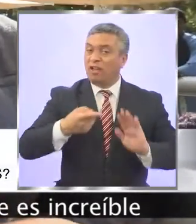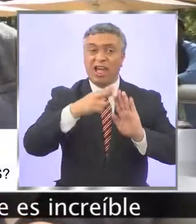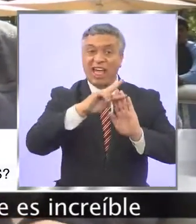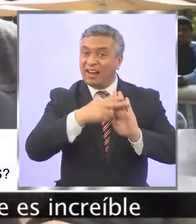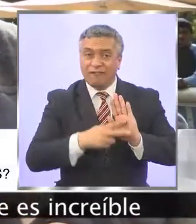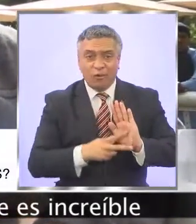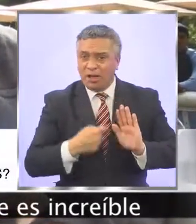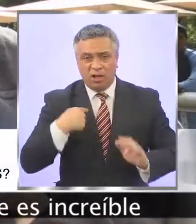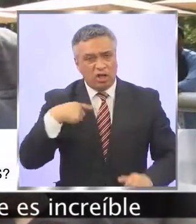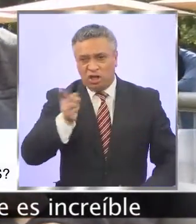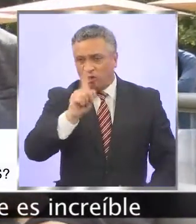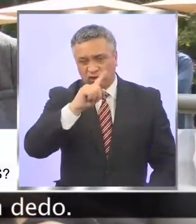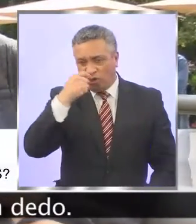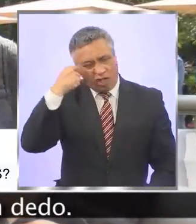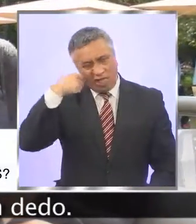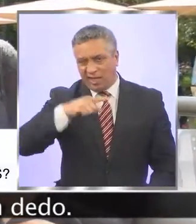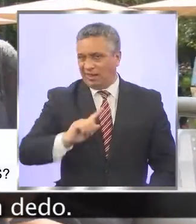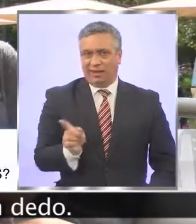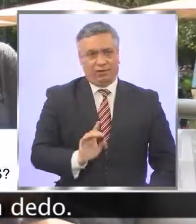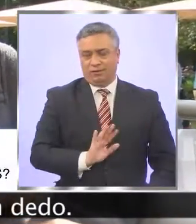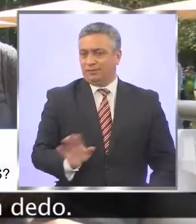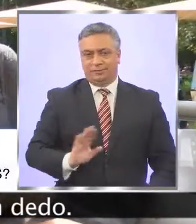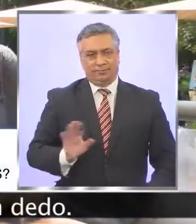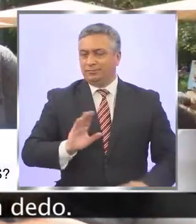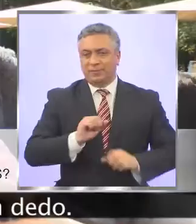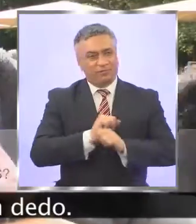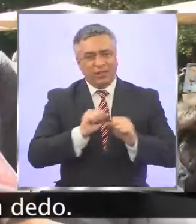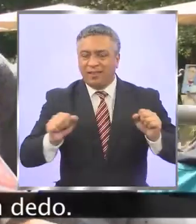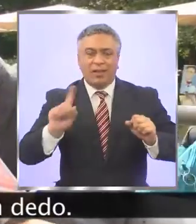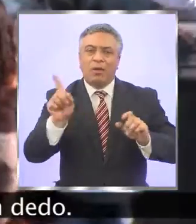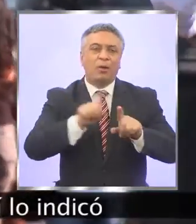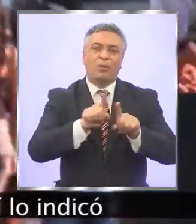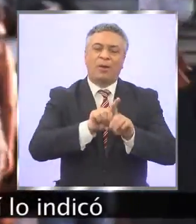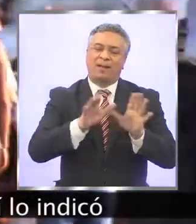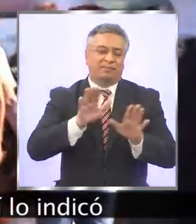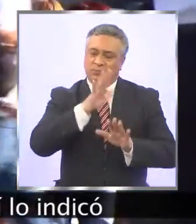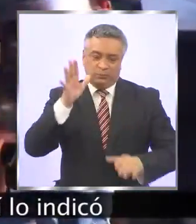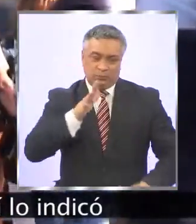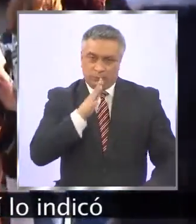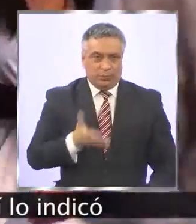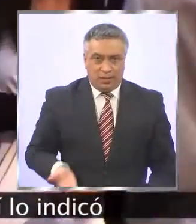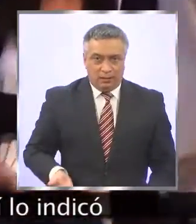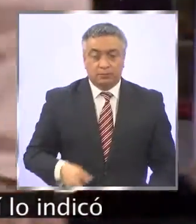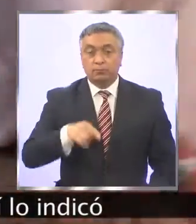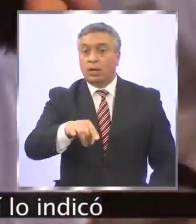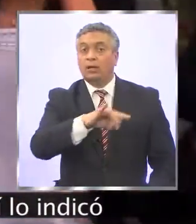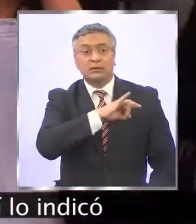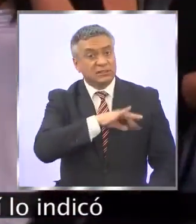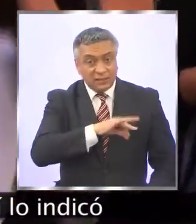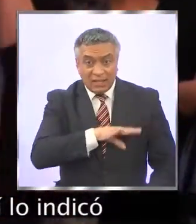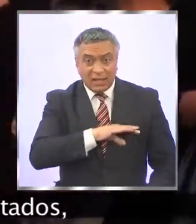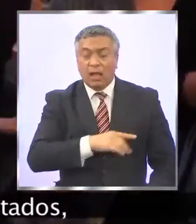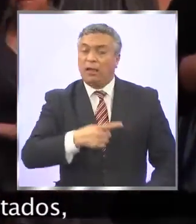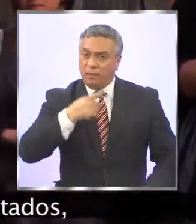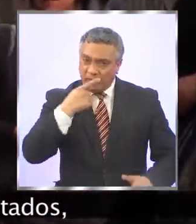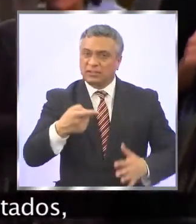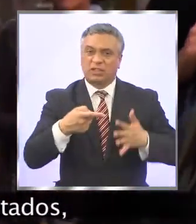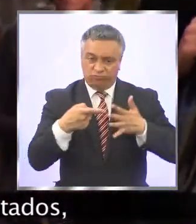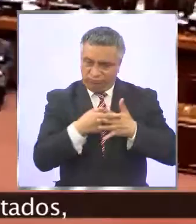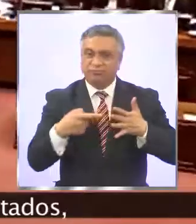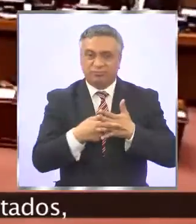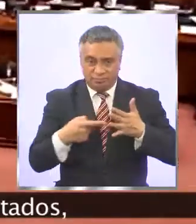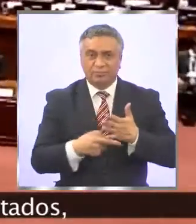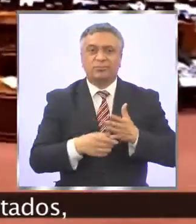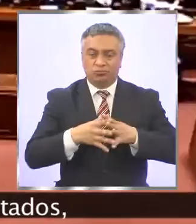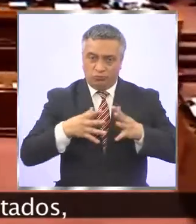Realmente es increíble. No tapemos el con un dedo. Chile es un país corrupto. Así lo indicó casi el 80